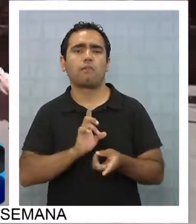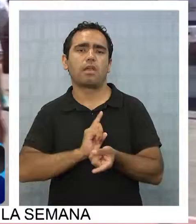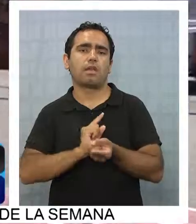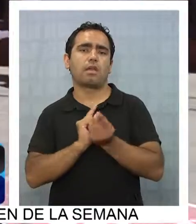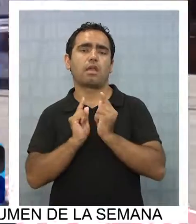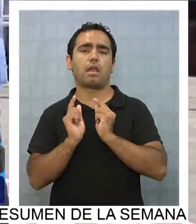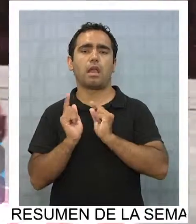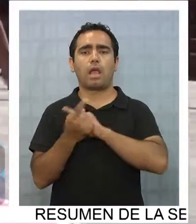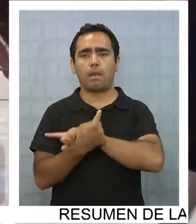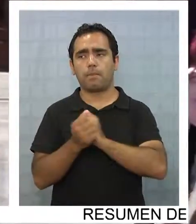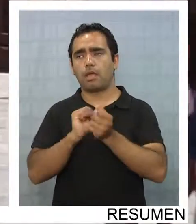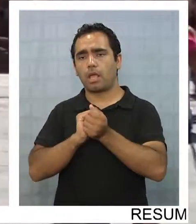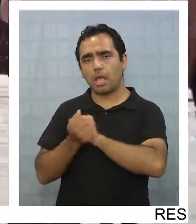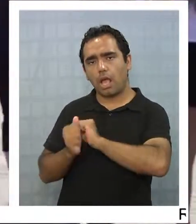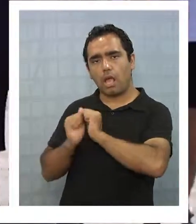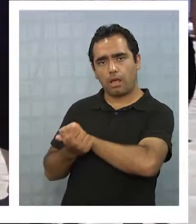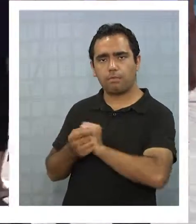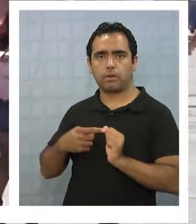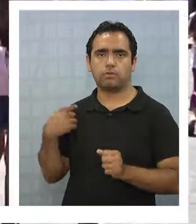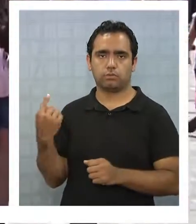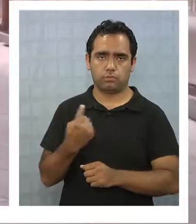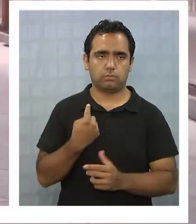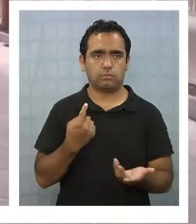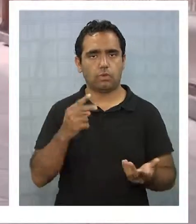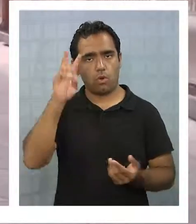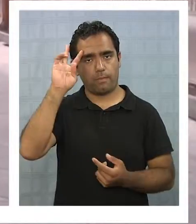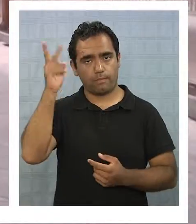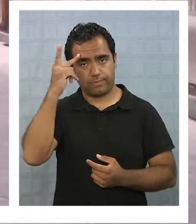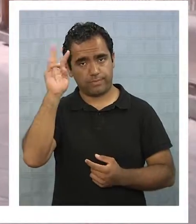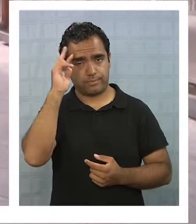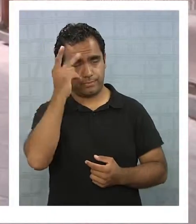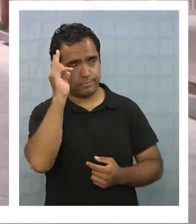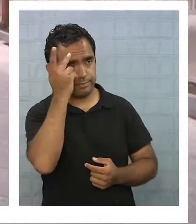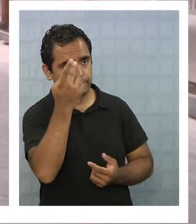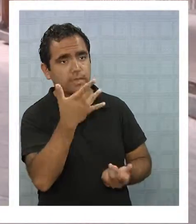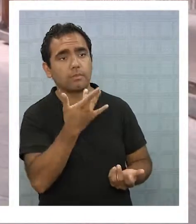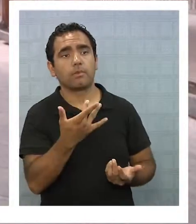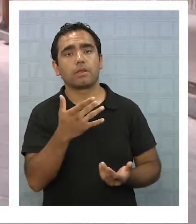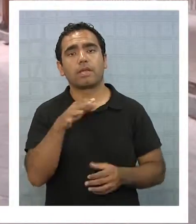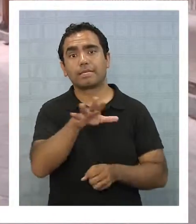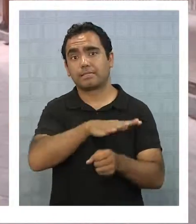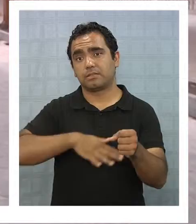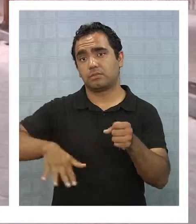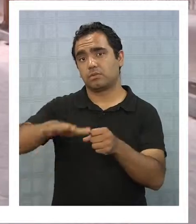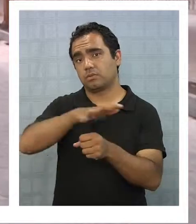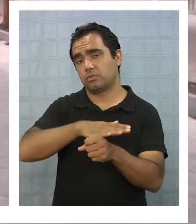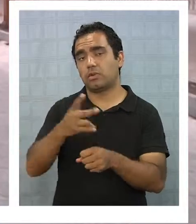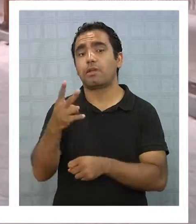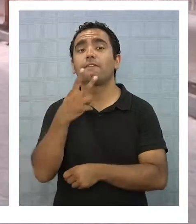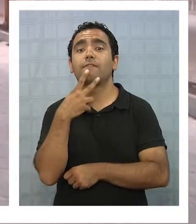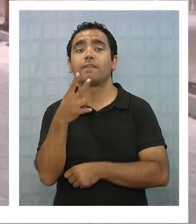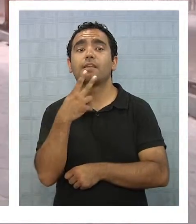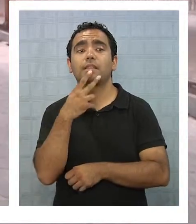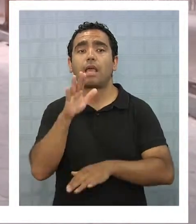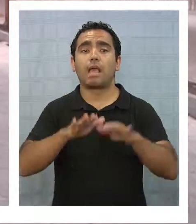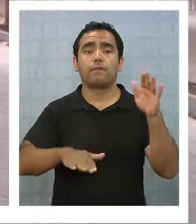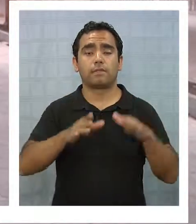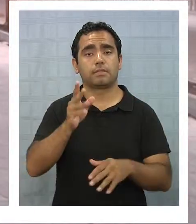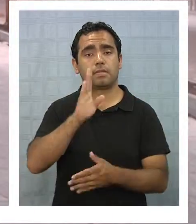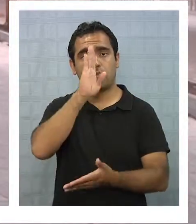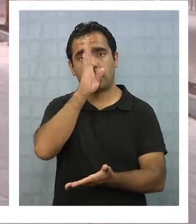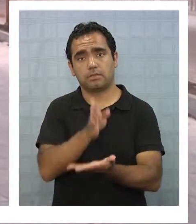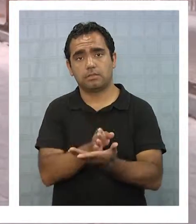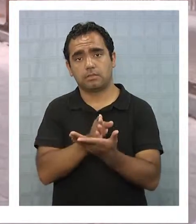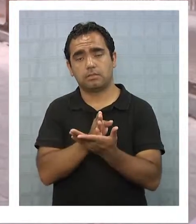que hay que adaptarse. Y está bien, porque yo creo que hay circunstancias en que la vida uno no